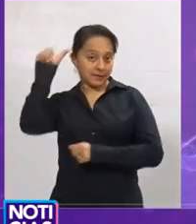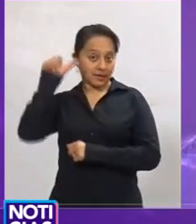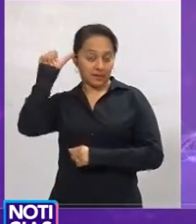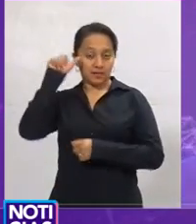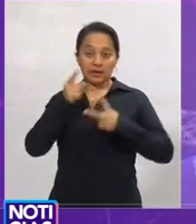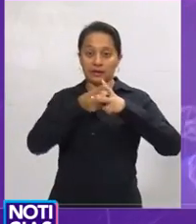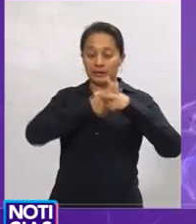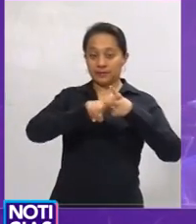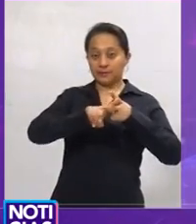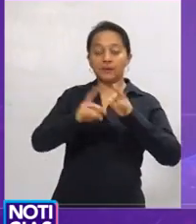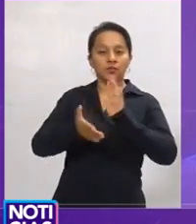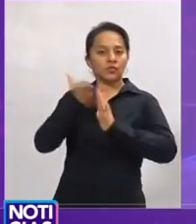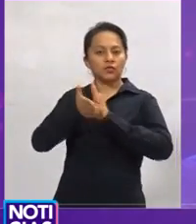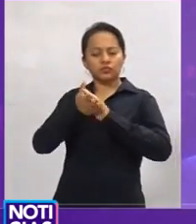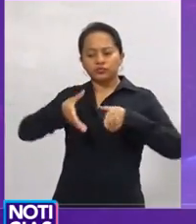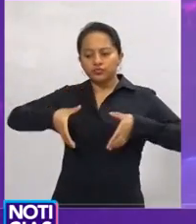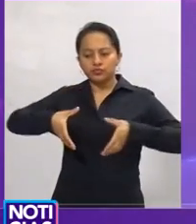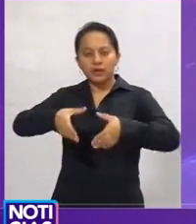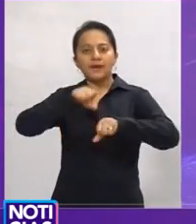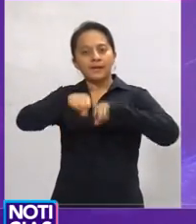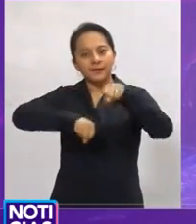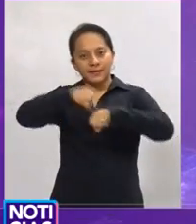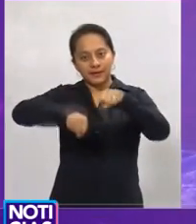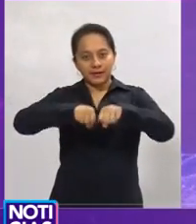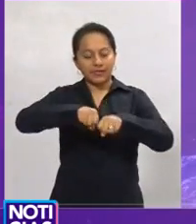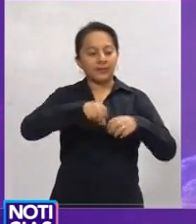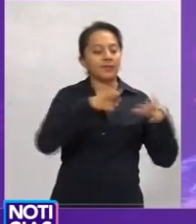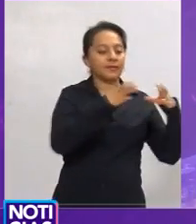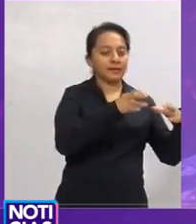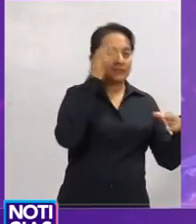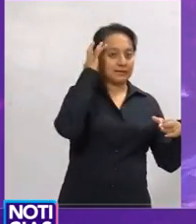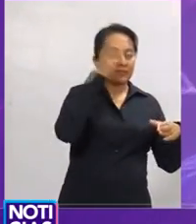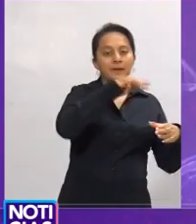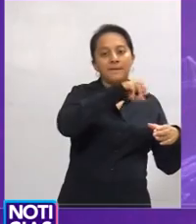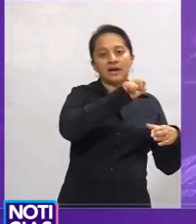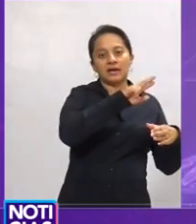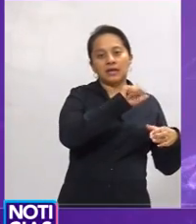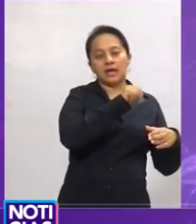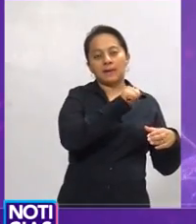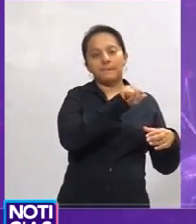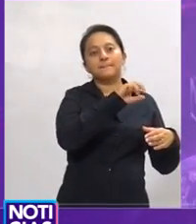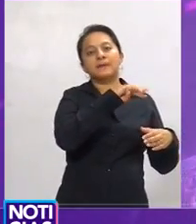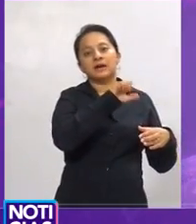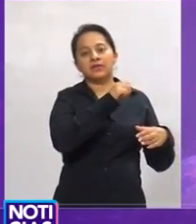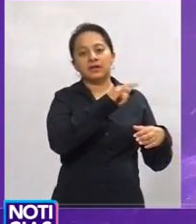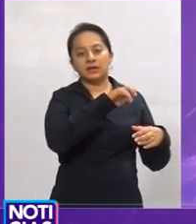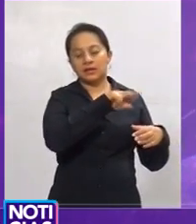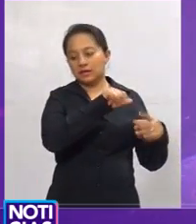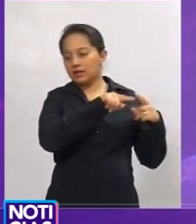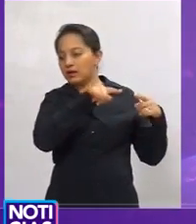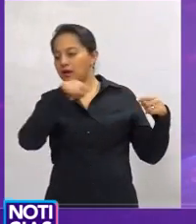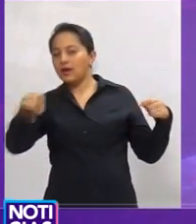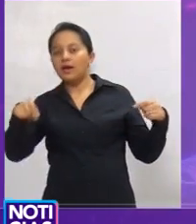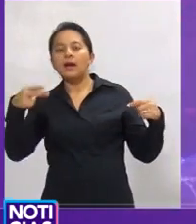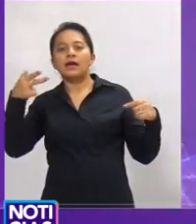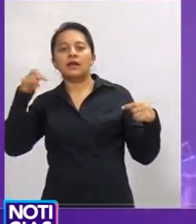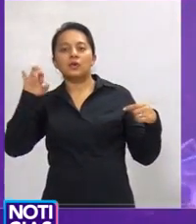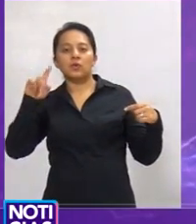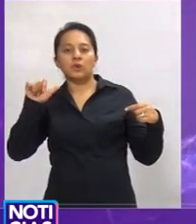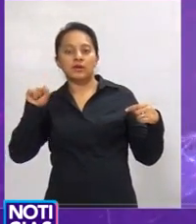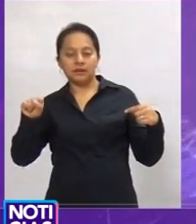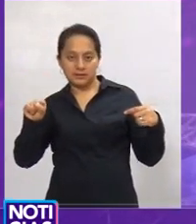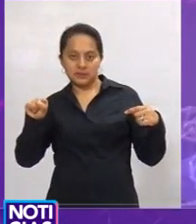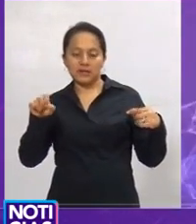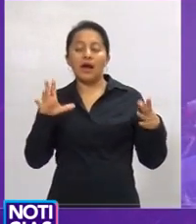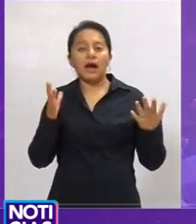En el mes de abril se dará inicio a la construcción de la ciclovía que conectará a la zona de Santa María Magdalena y Hércules. Esta semana